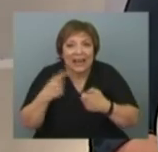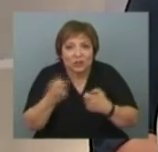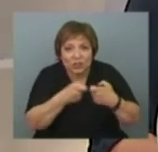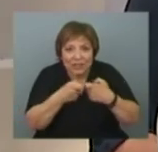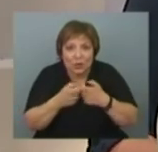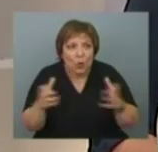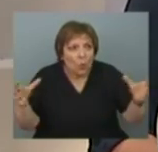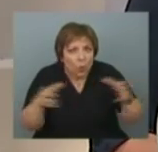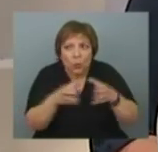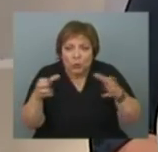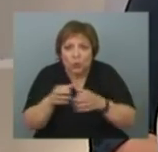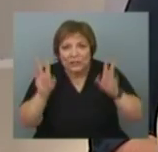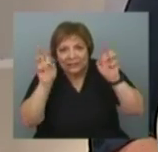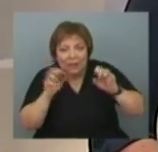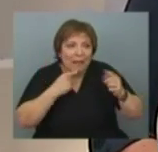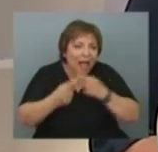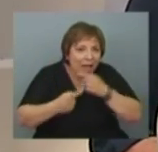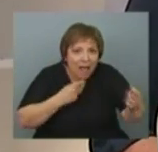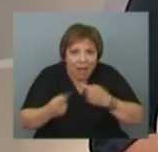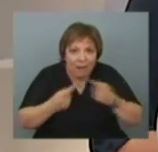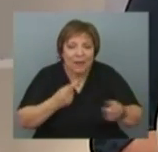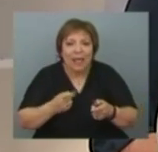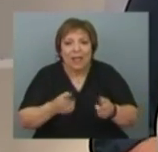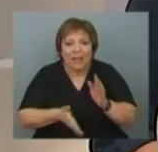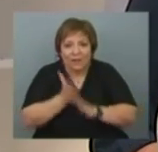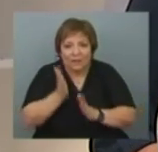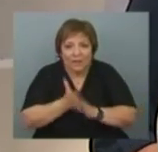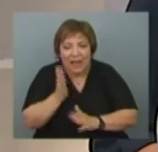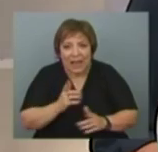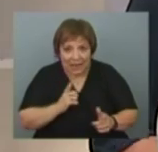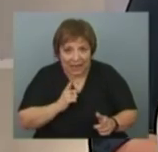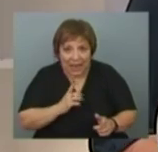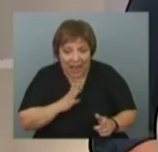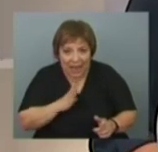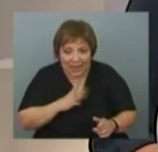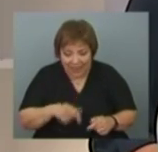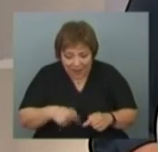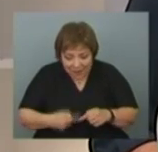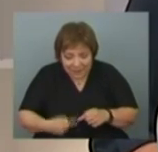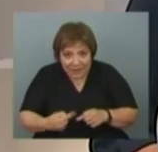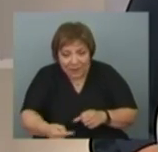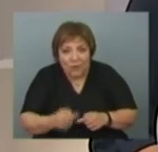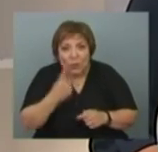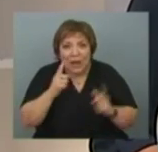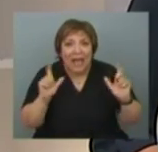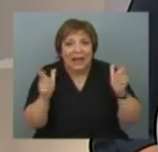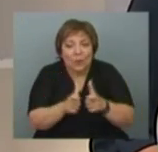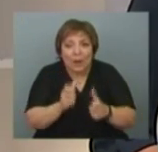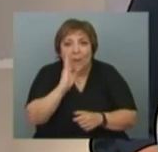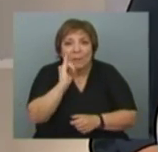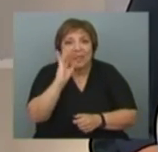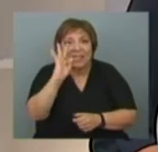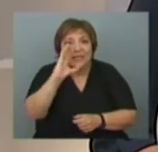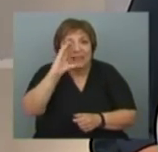han juntado en torno a este tema. Tenemos ahora pendiente en estos días una reunión con el PIT